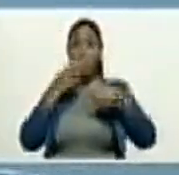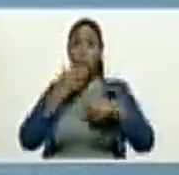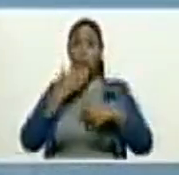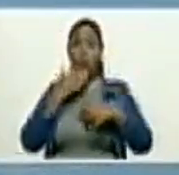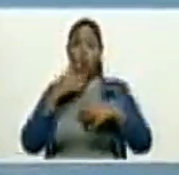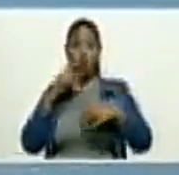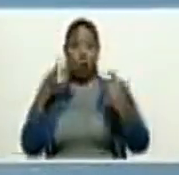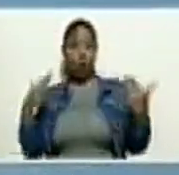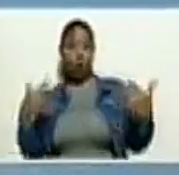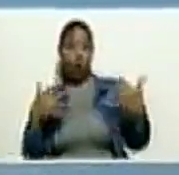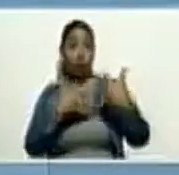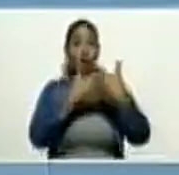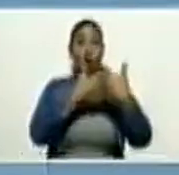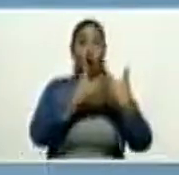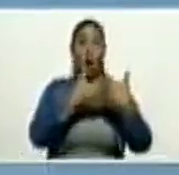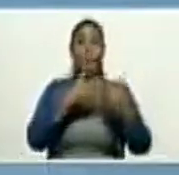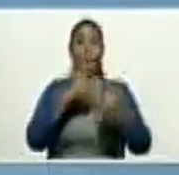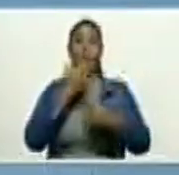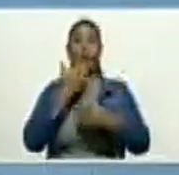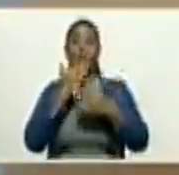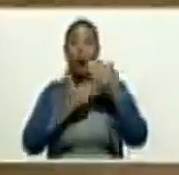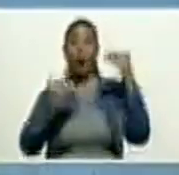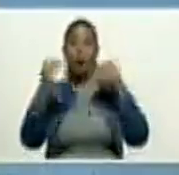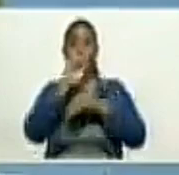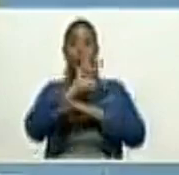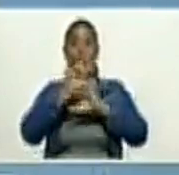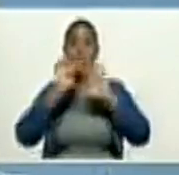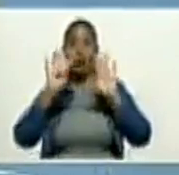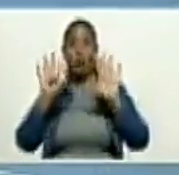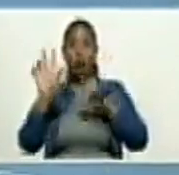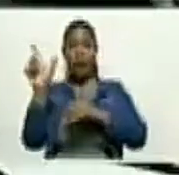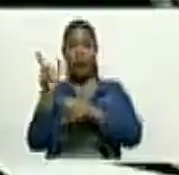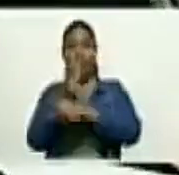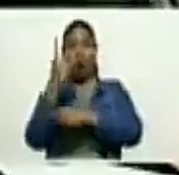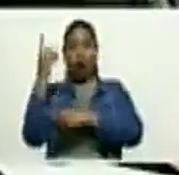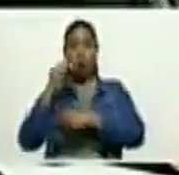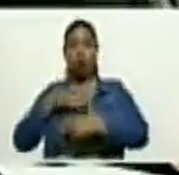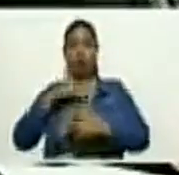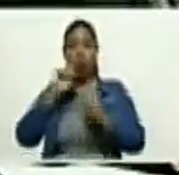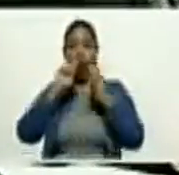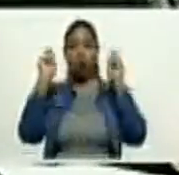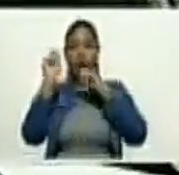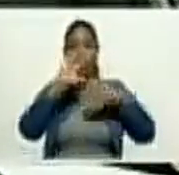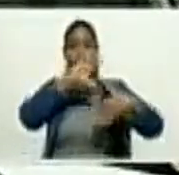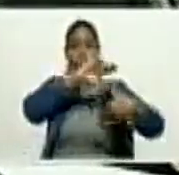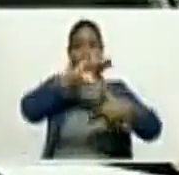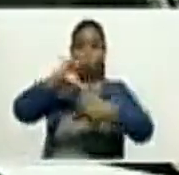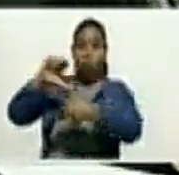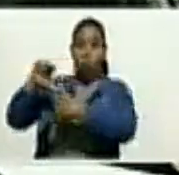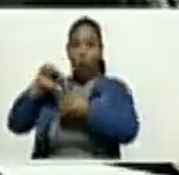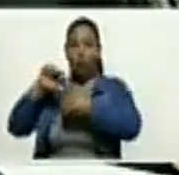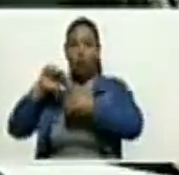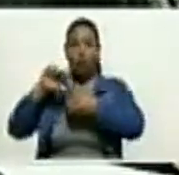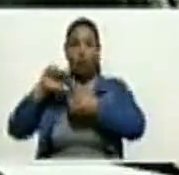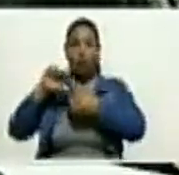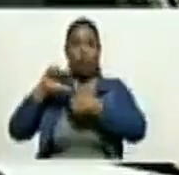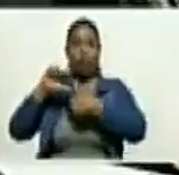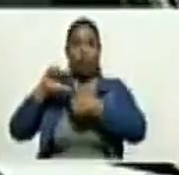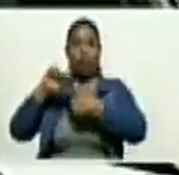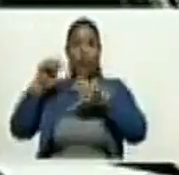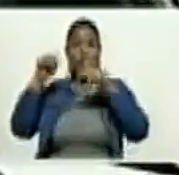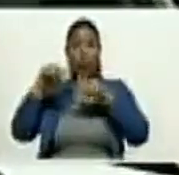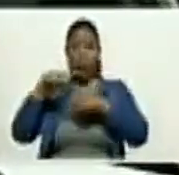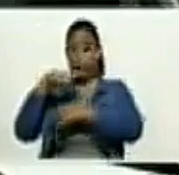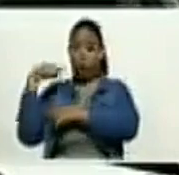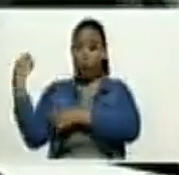agua por encima de 29 grados Celsius, se puede convertir en un ciclón tropical. Cuando este ciclón